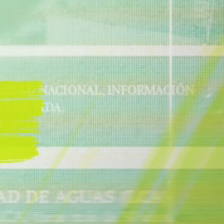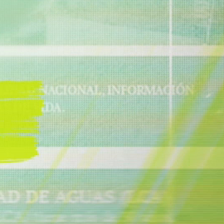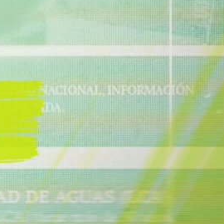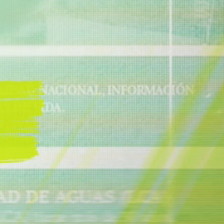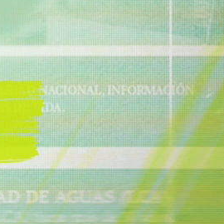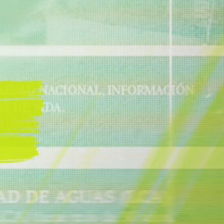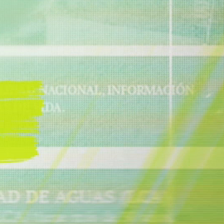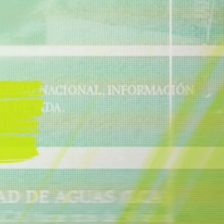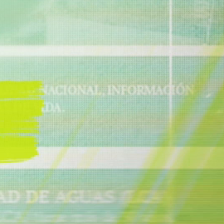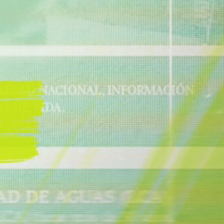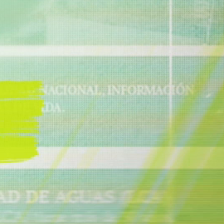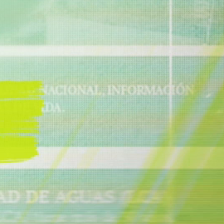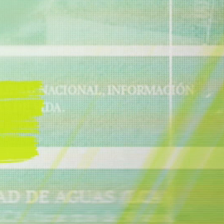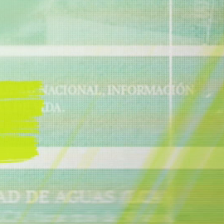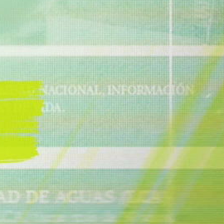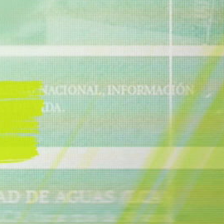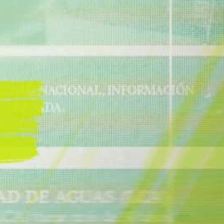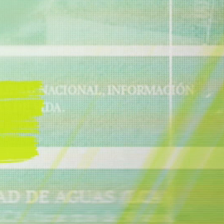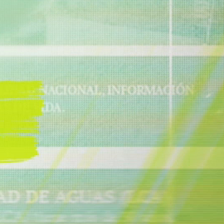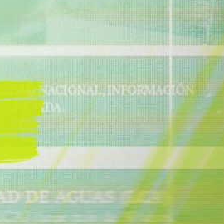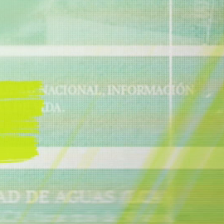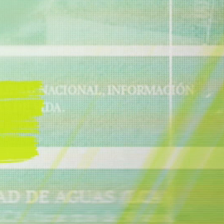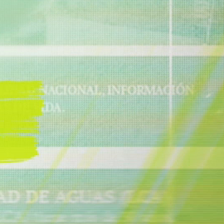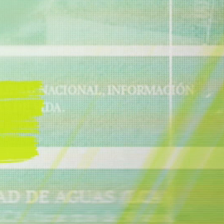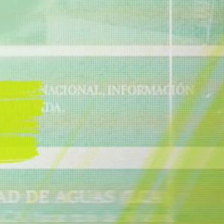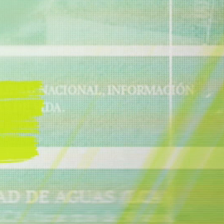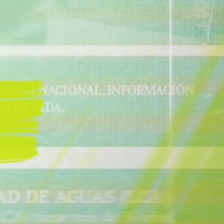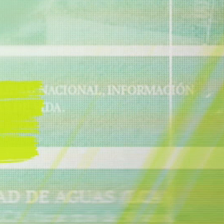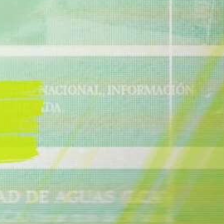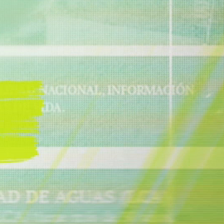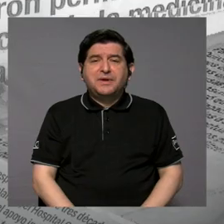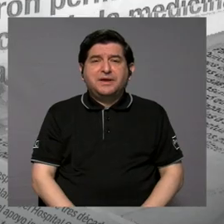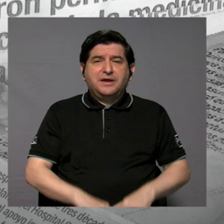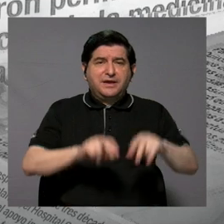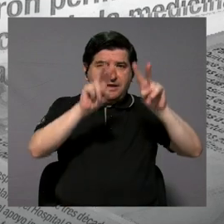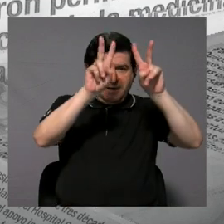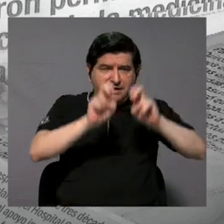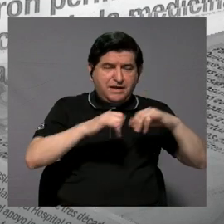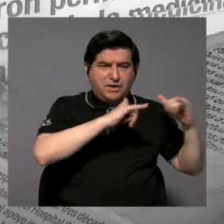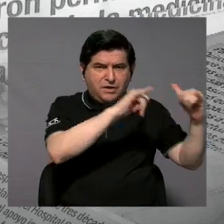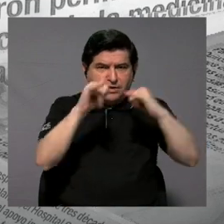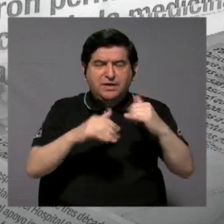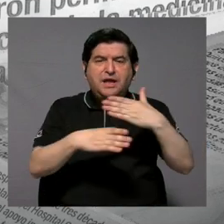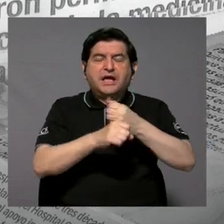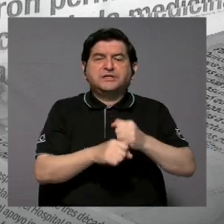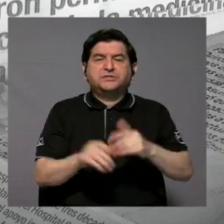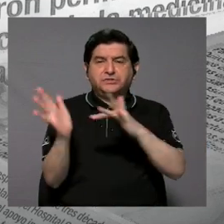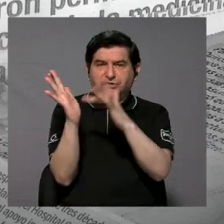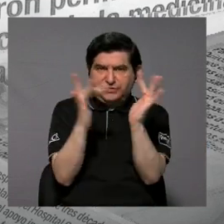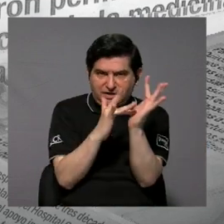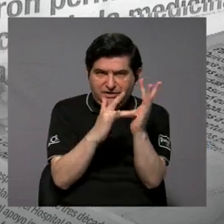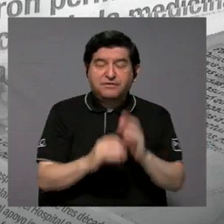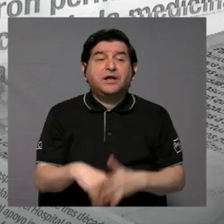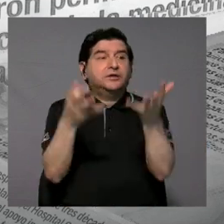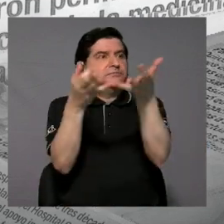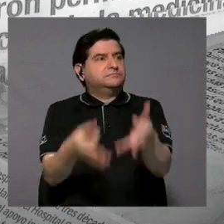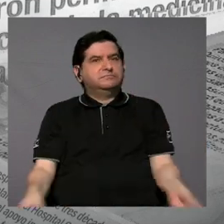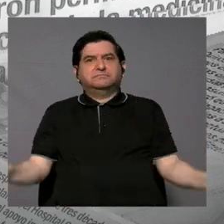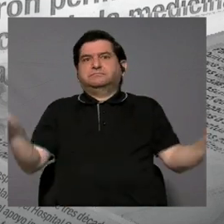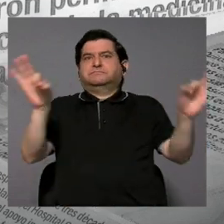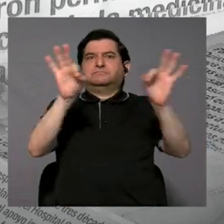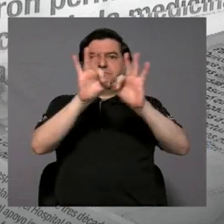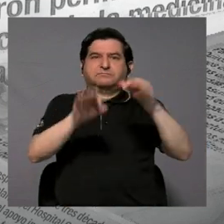alegado propósito de esa primera prueba estandarizada que se realizó en abril, es fundamental